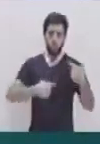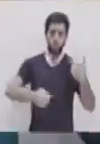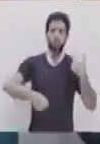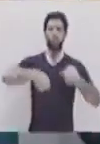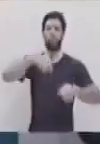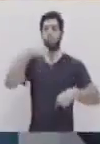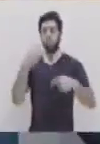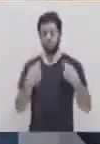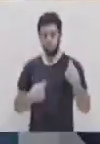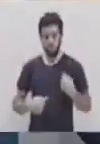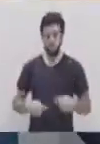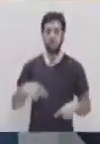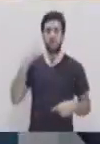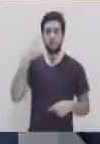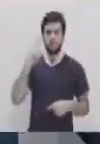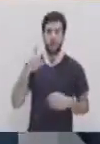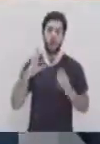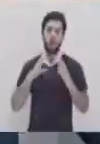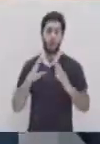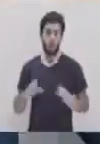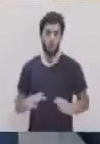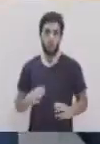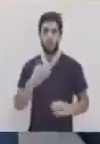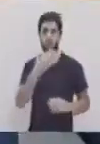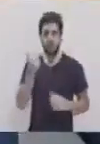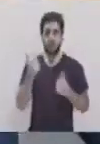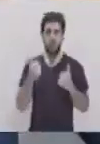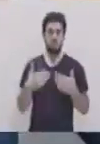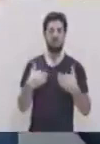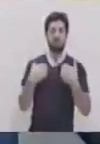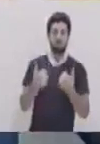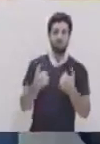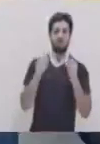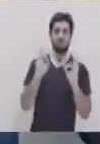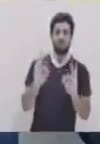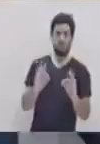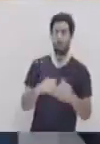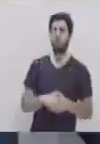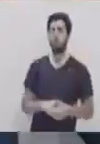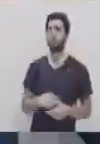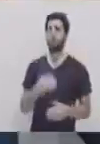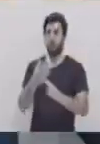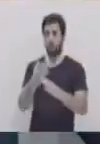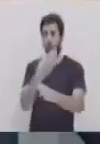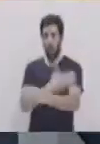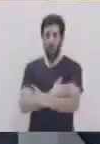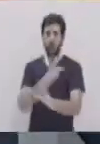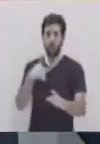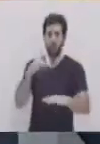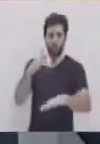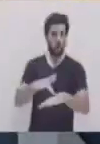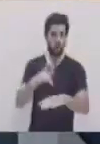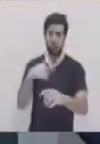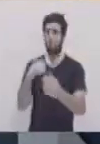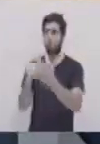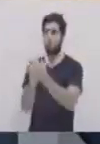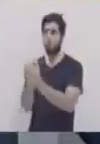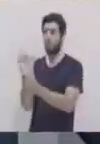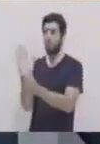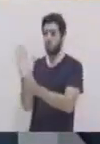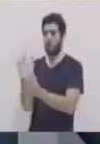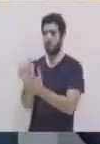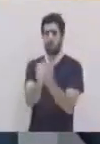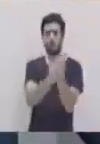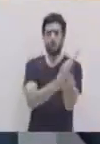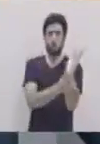oxígeno. Antes de enseñarles las partes del corazón me voy a poner mis guantes por higiene. Y esta es bastante